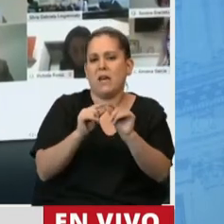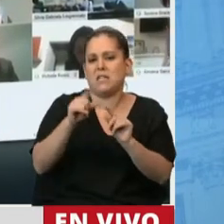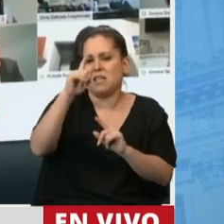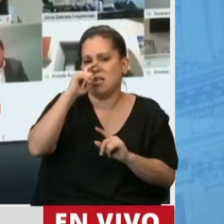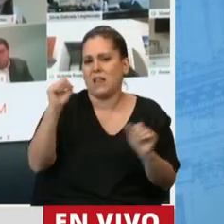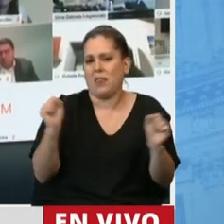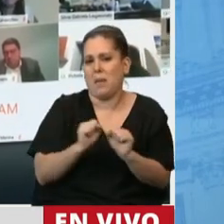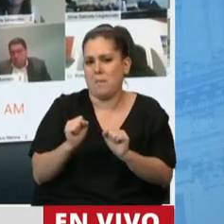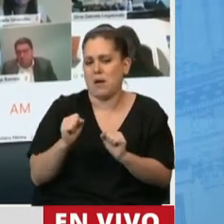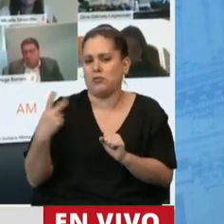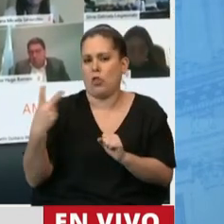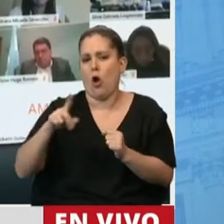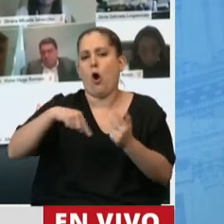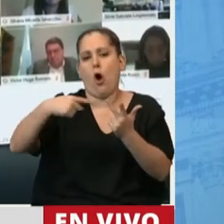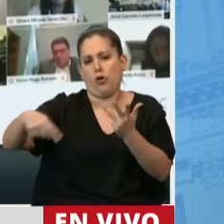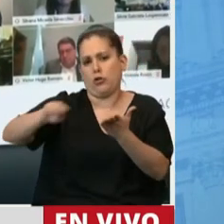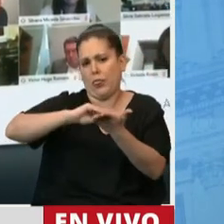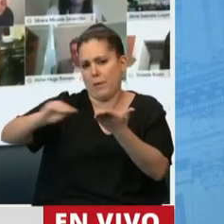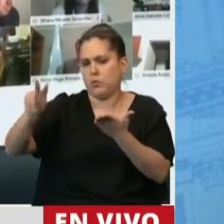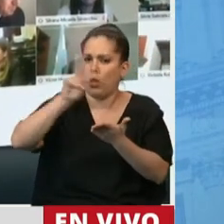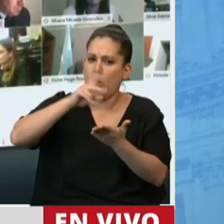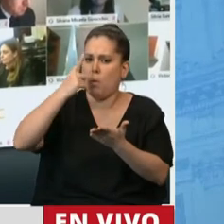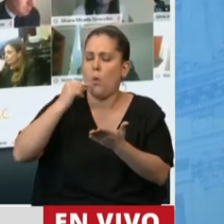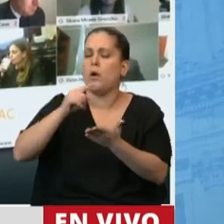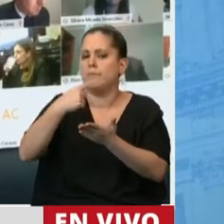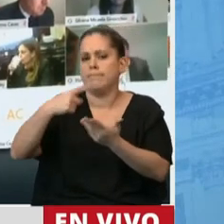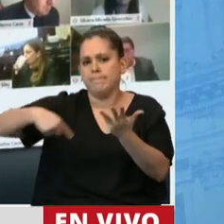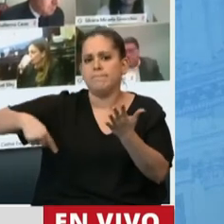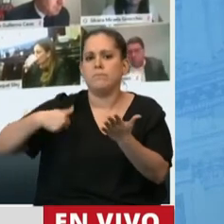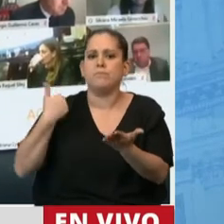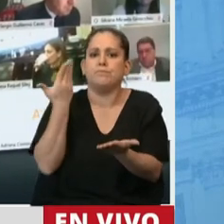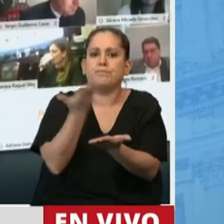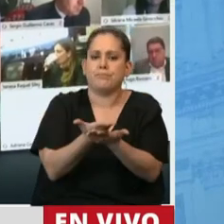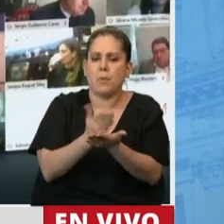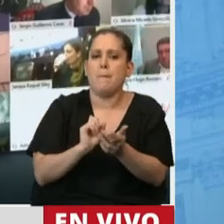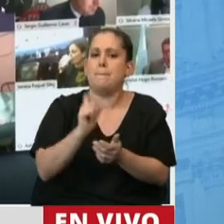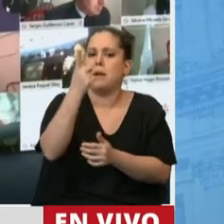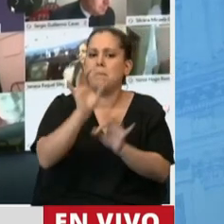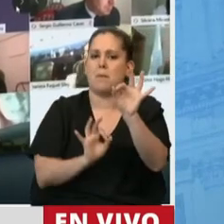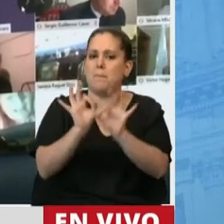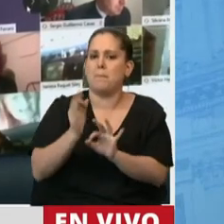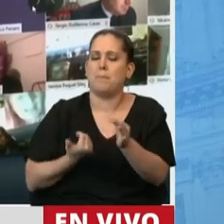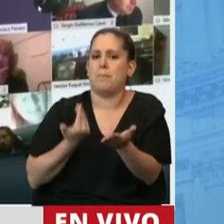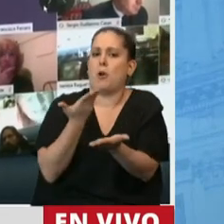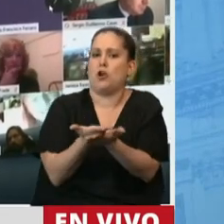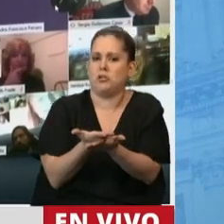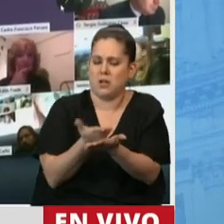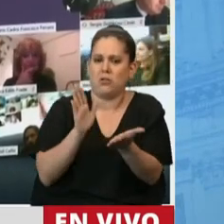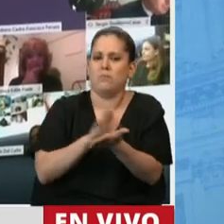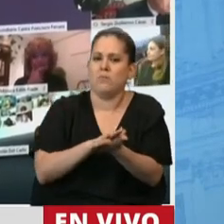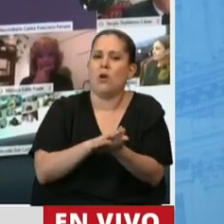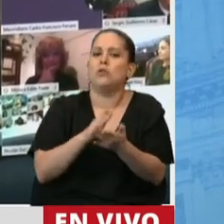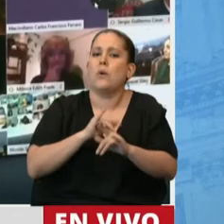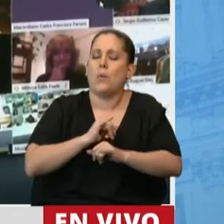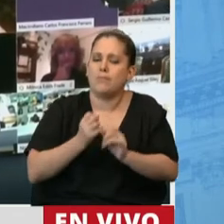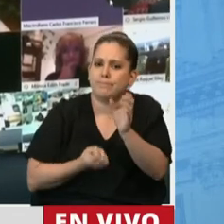y junto a otros diputados y diputadas el primer proyecto que ingresó en esta Cámara que tendía justamente a la creación de una